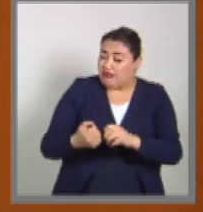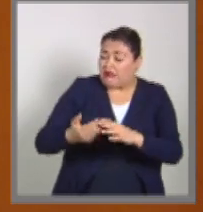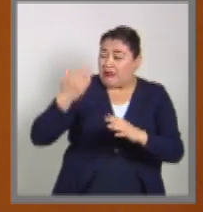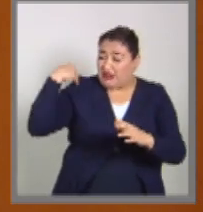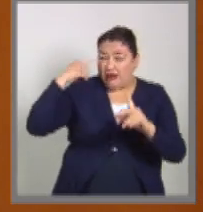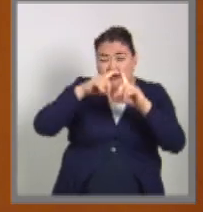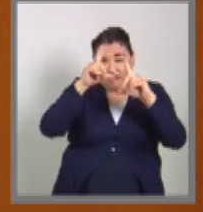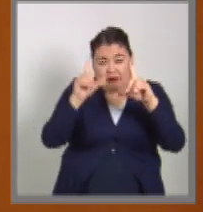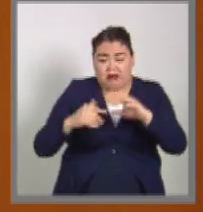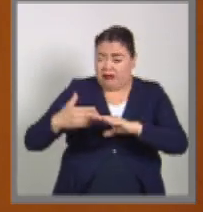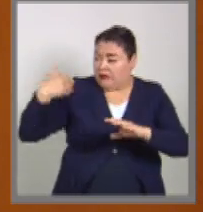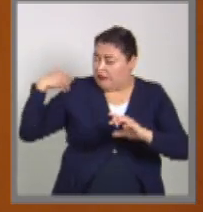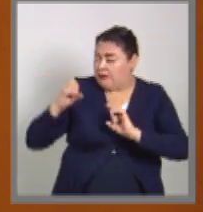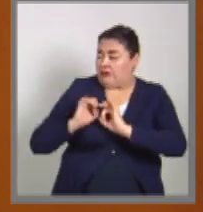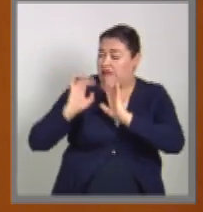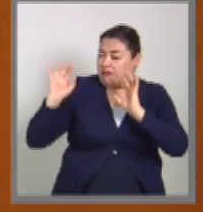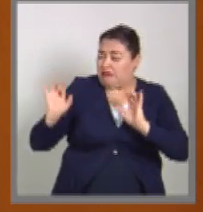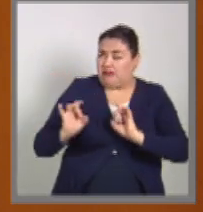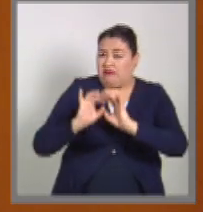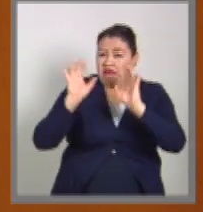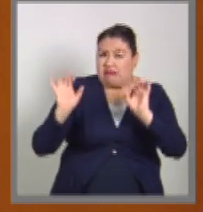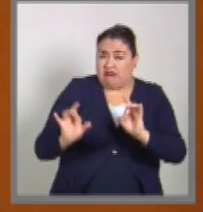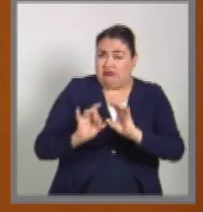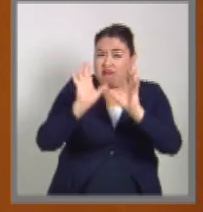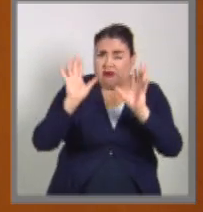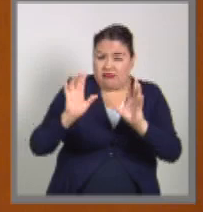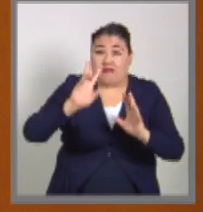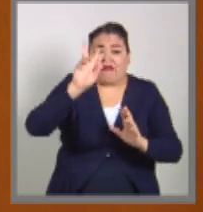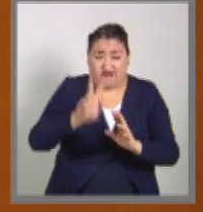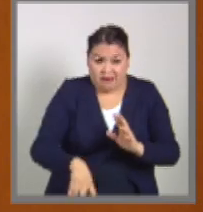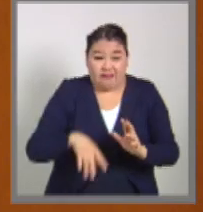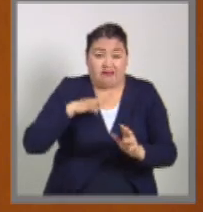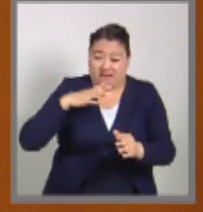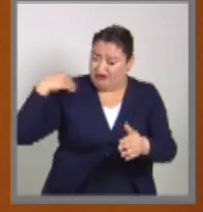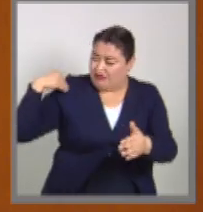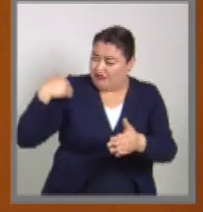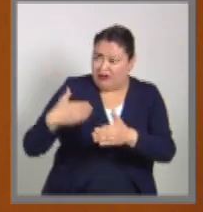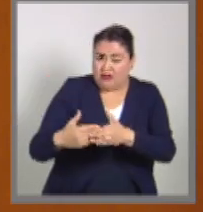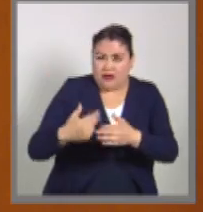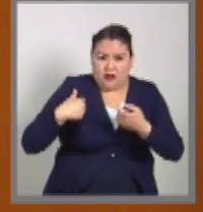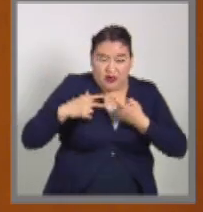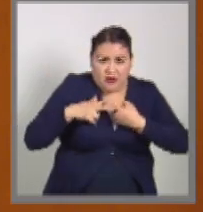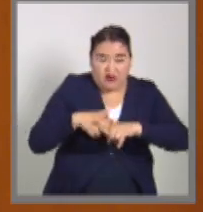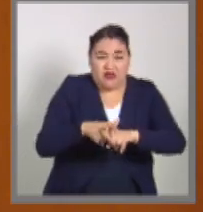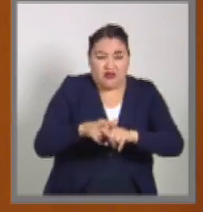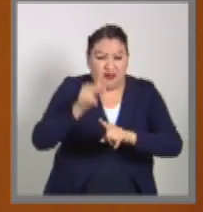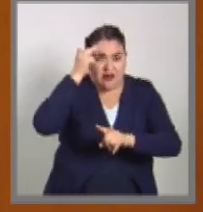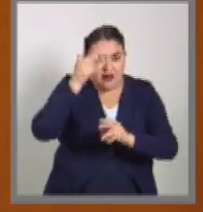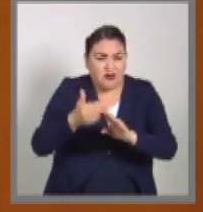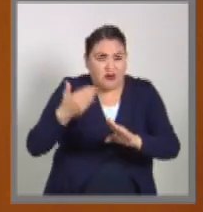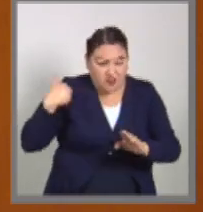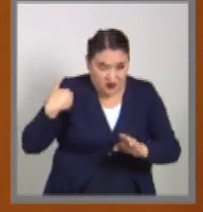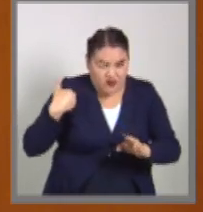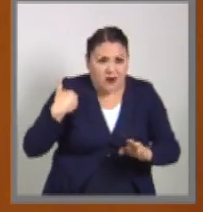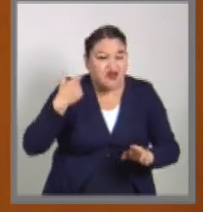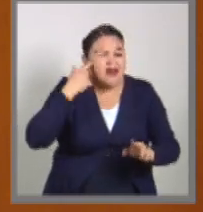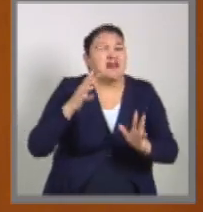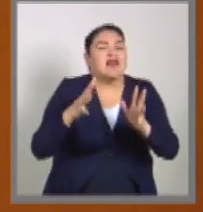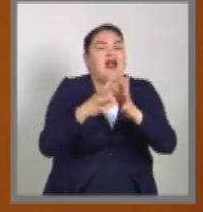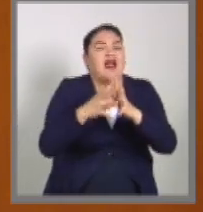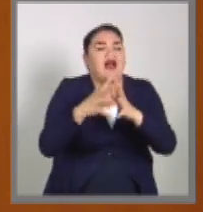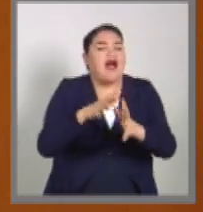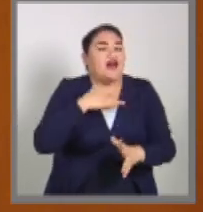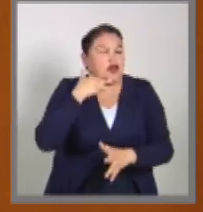sucediendo de manera más enfática desde lo que conocemos como la guerra sucia